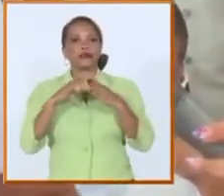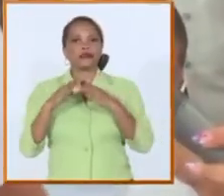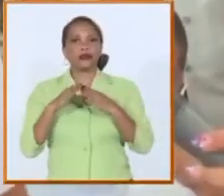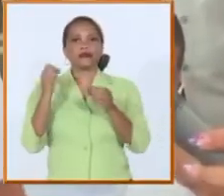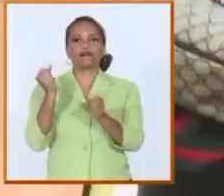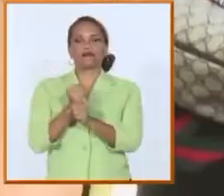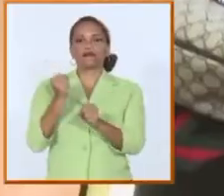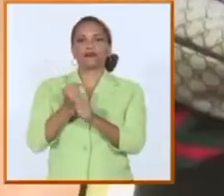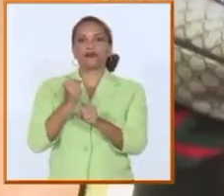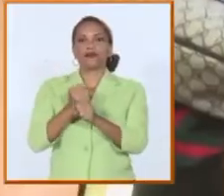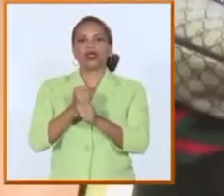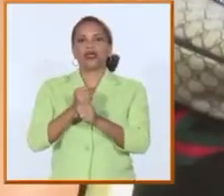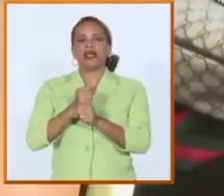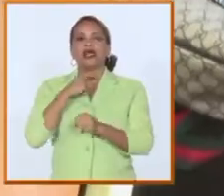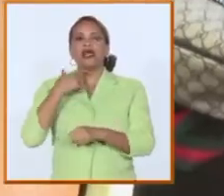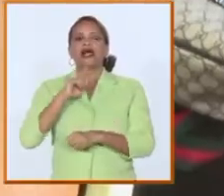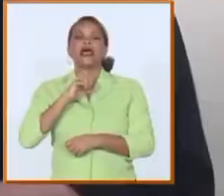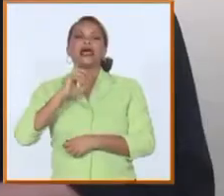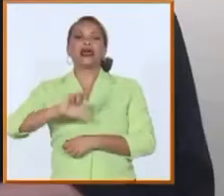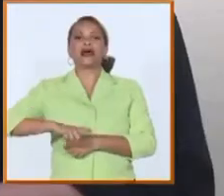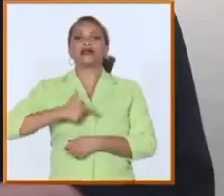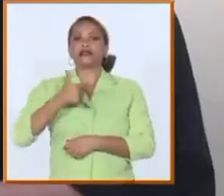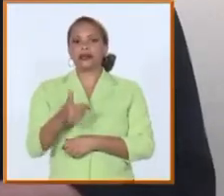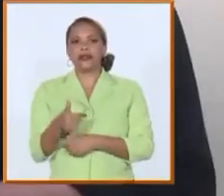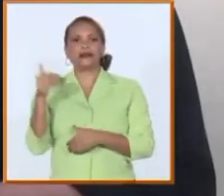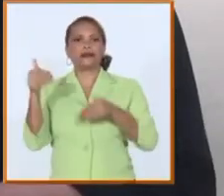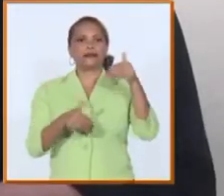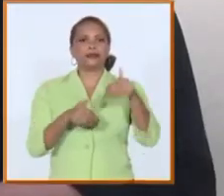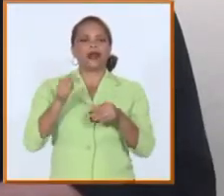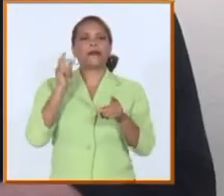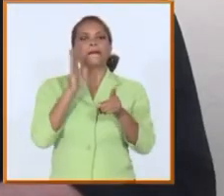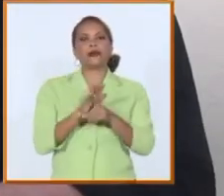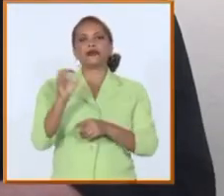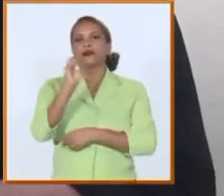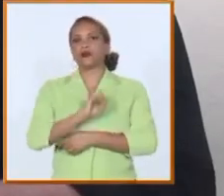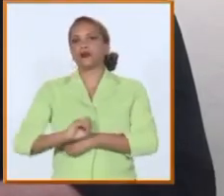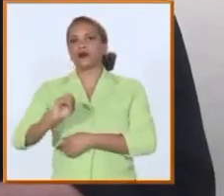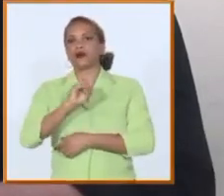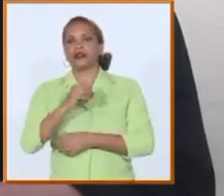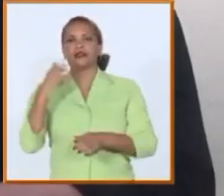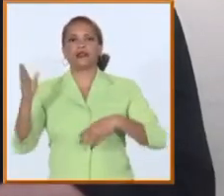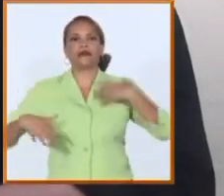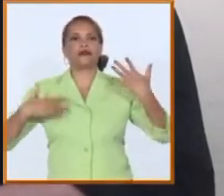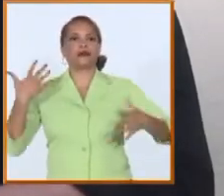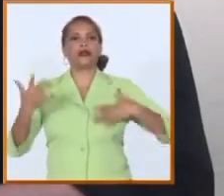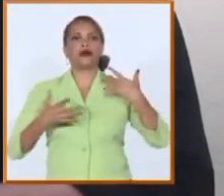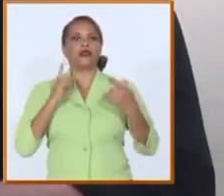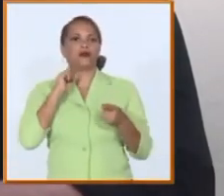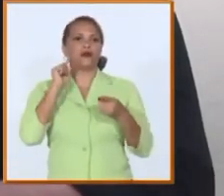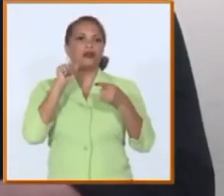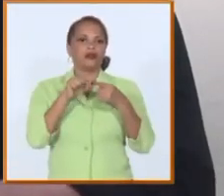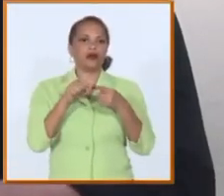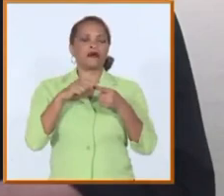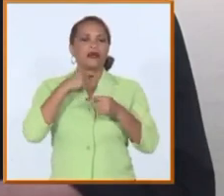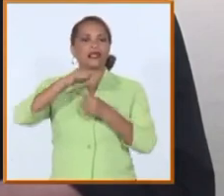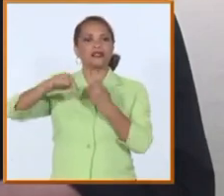movimiento de artistas aficionados ya comienza a organizar sus primeras actividades en función del propio ciclo de competición de